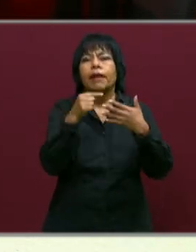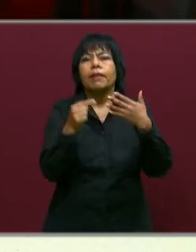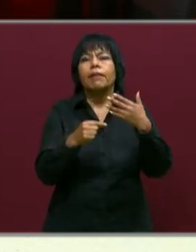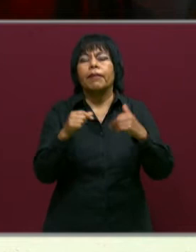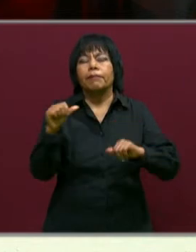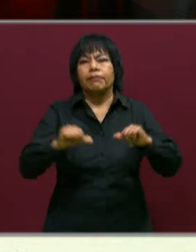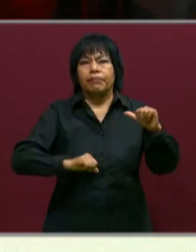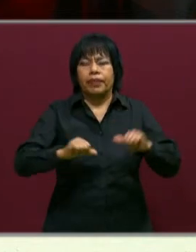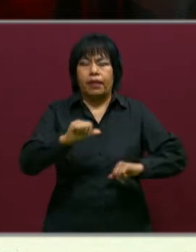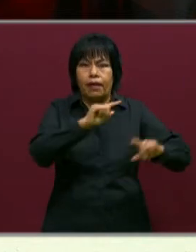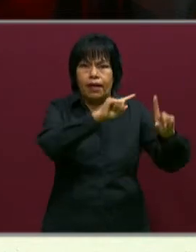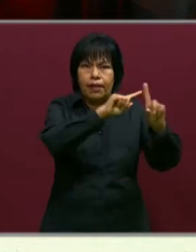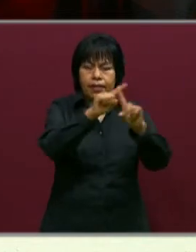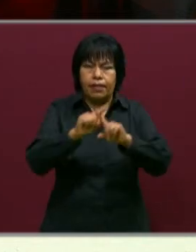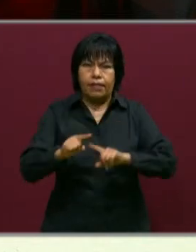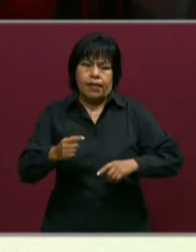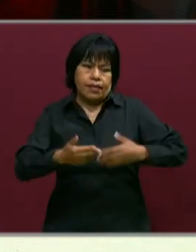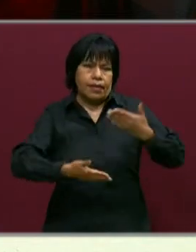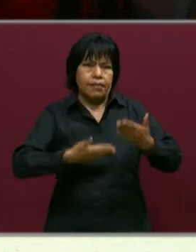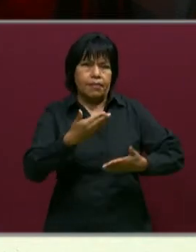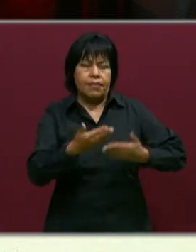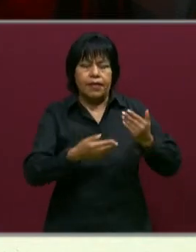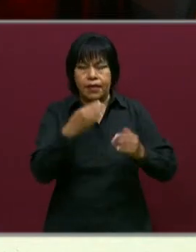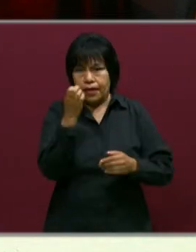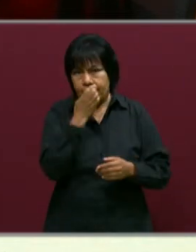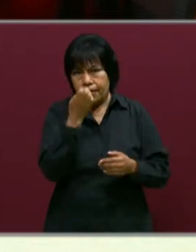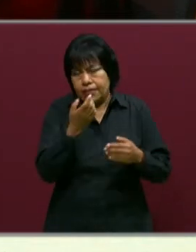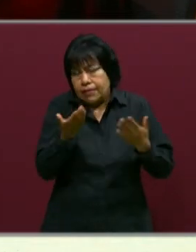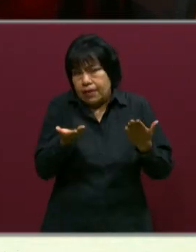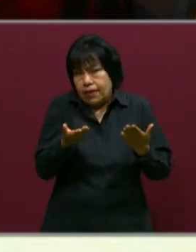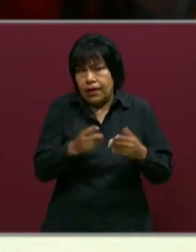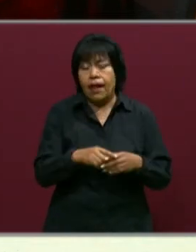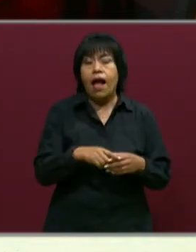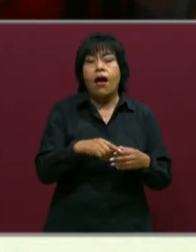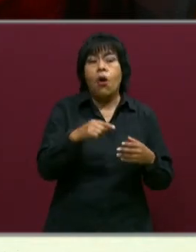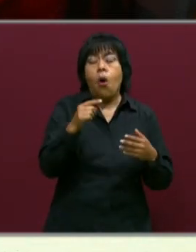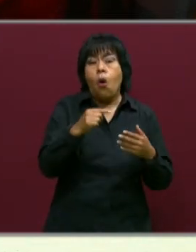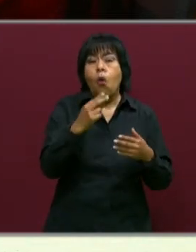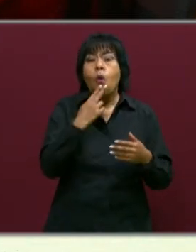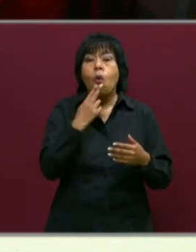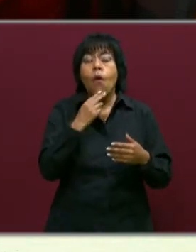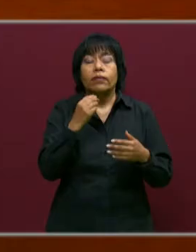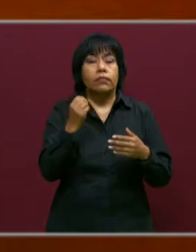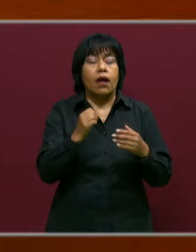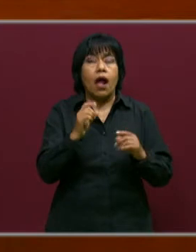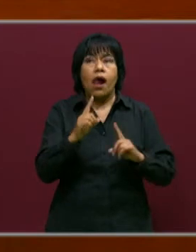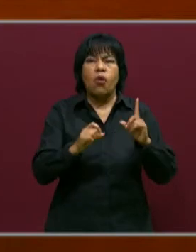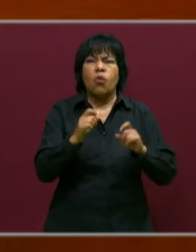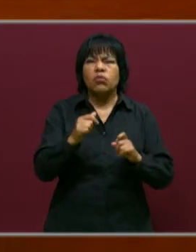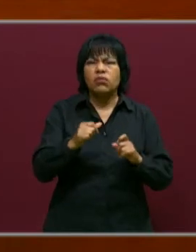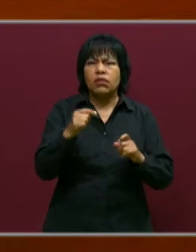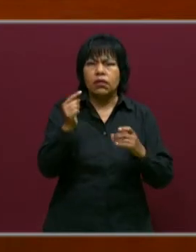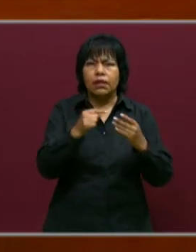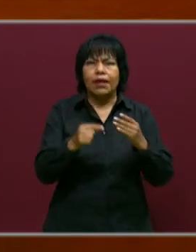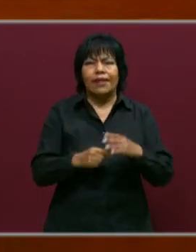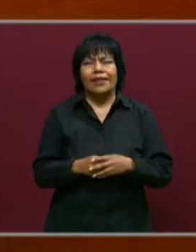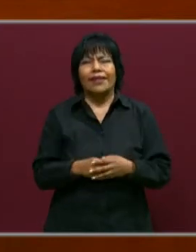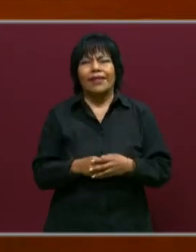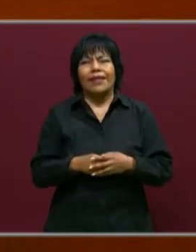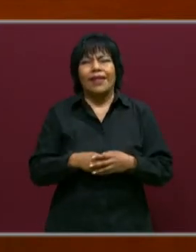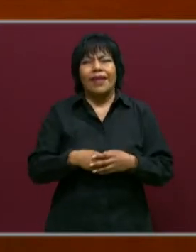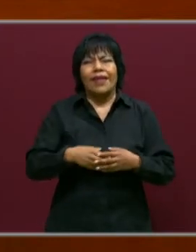de convivencia escolar, también se han utilizado algunas acciones desde teatro,